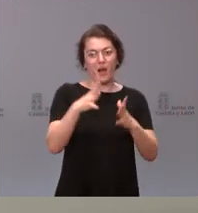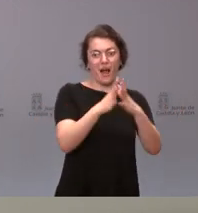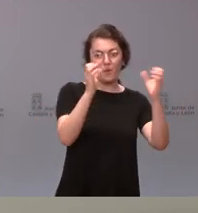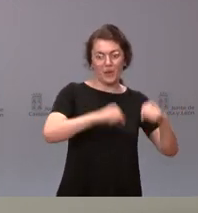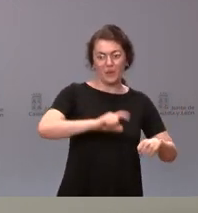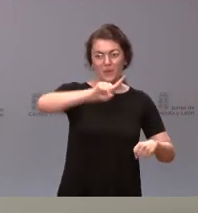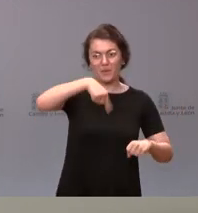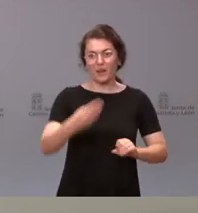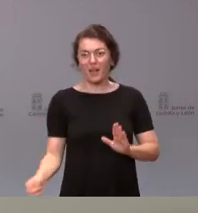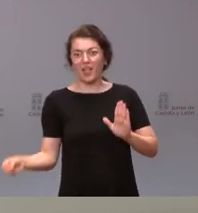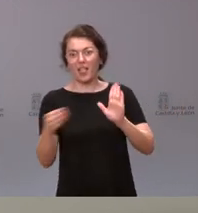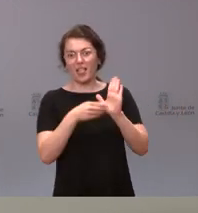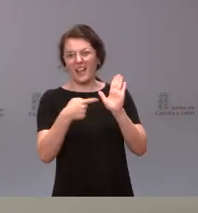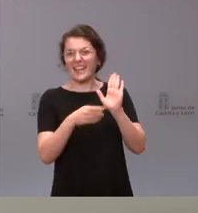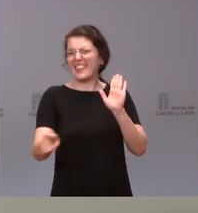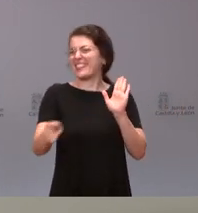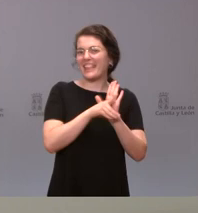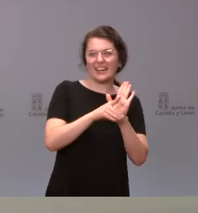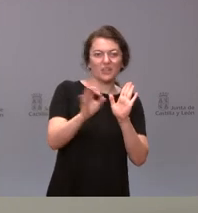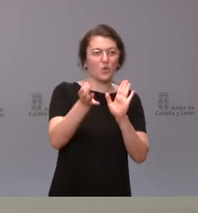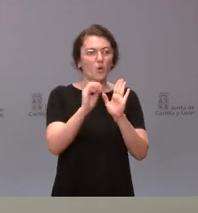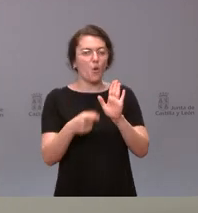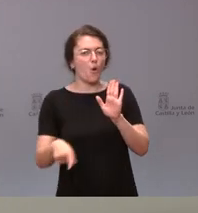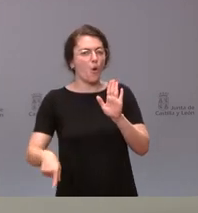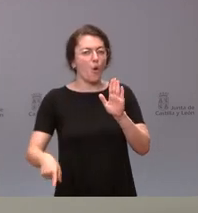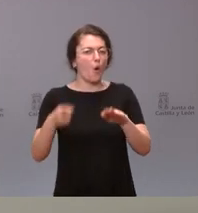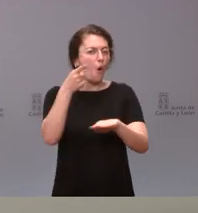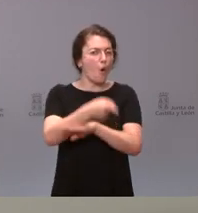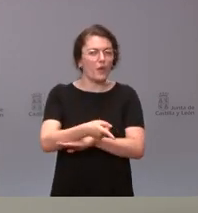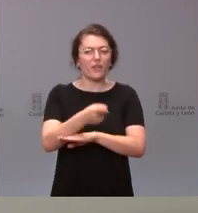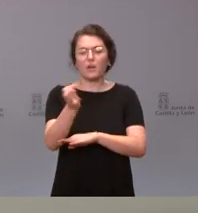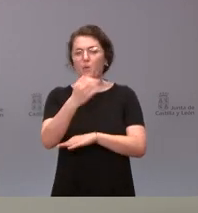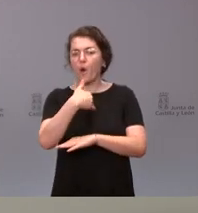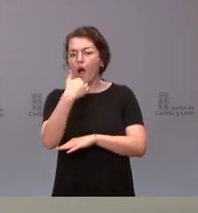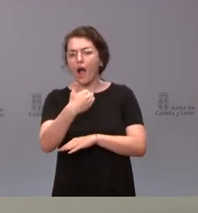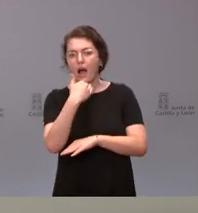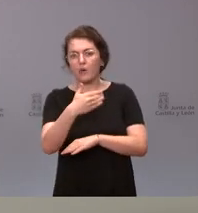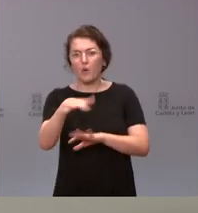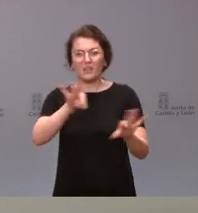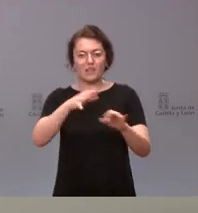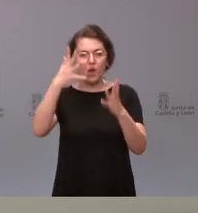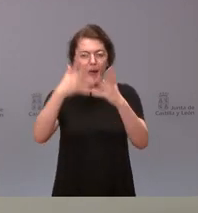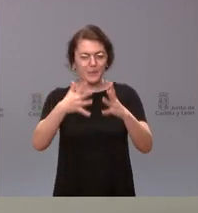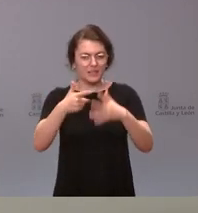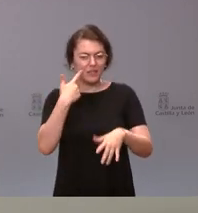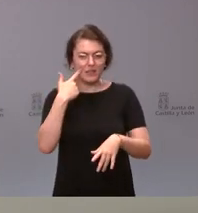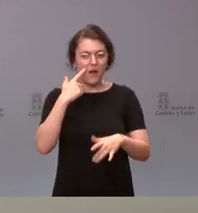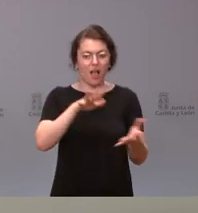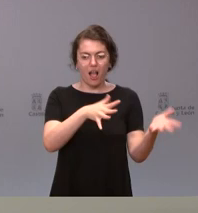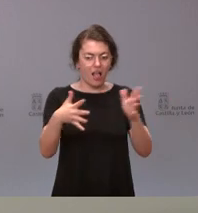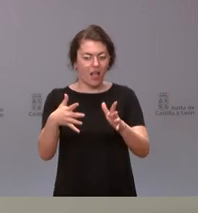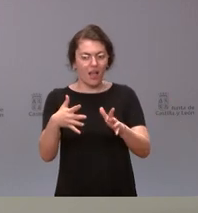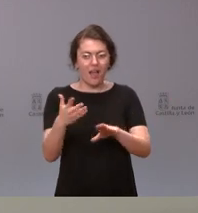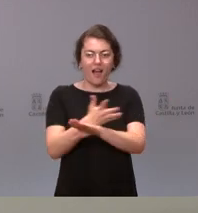de ahí se derive un decreto, una orden o una decisión administrativa que hayamos tomado en el